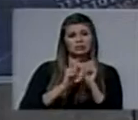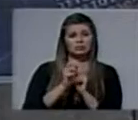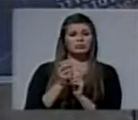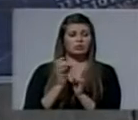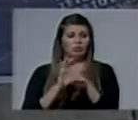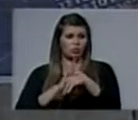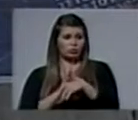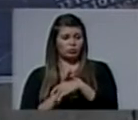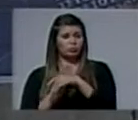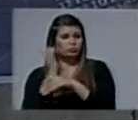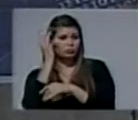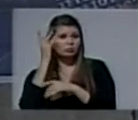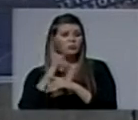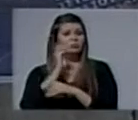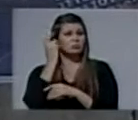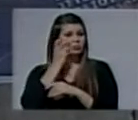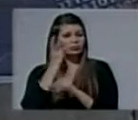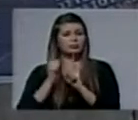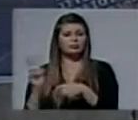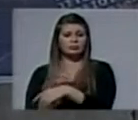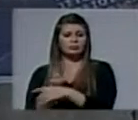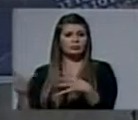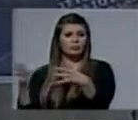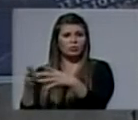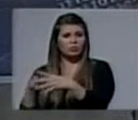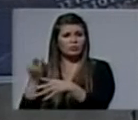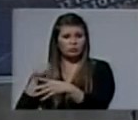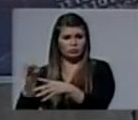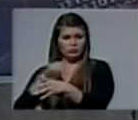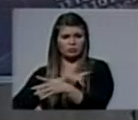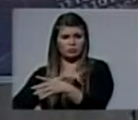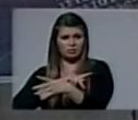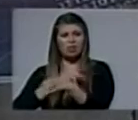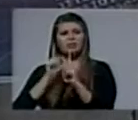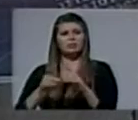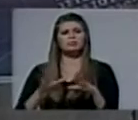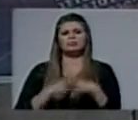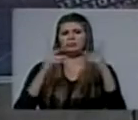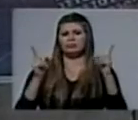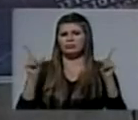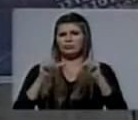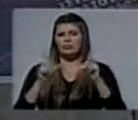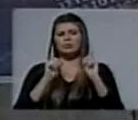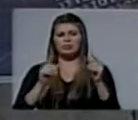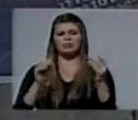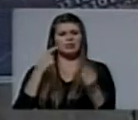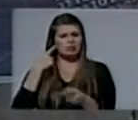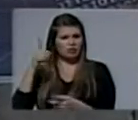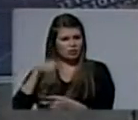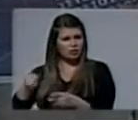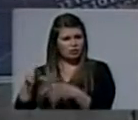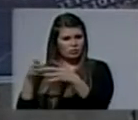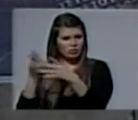enfermeras, los defienda a este grupo de indefensos. En los medios de comunicación social a esta gente